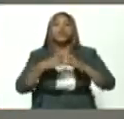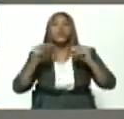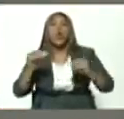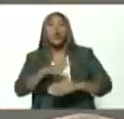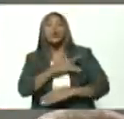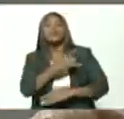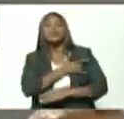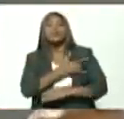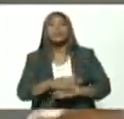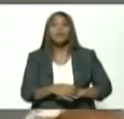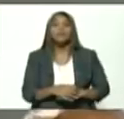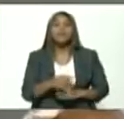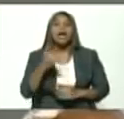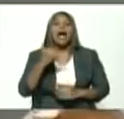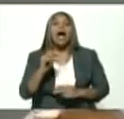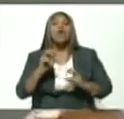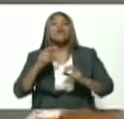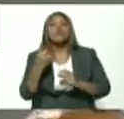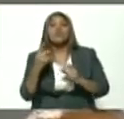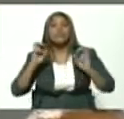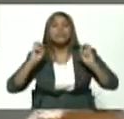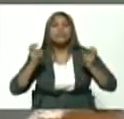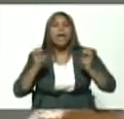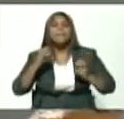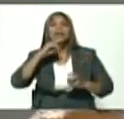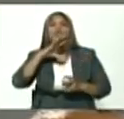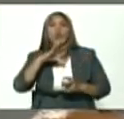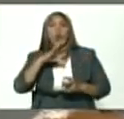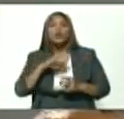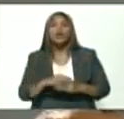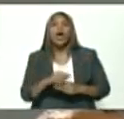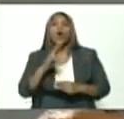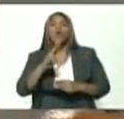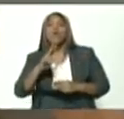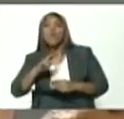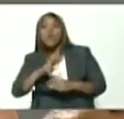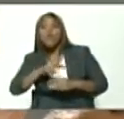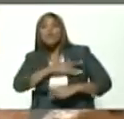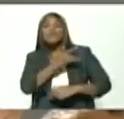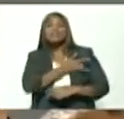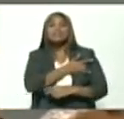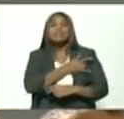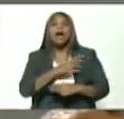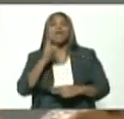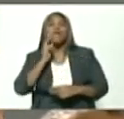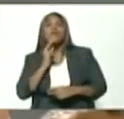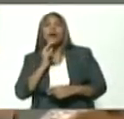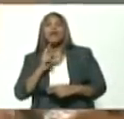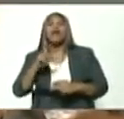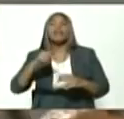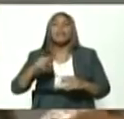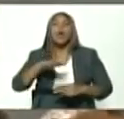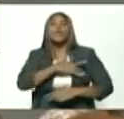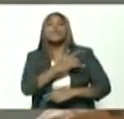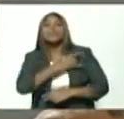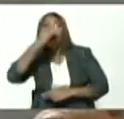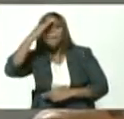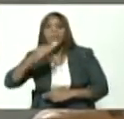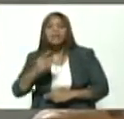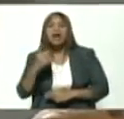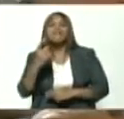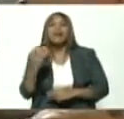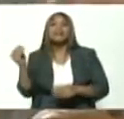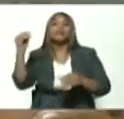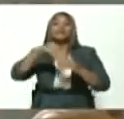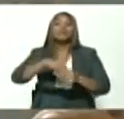tenemos una relación ya histórica con la universidad bolivariana de trabajadores tenemos una relación con la universidad militar pero hay que incorporar al